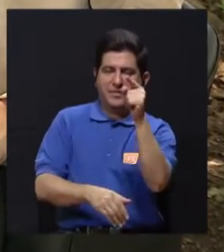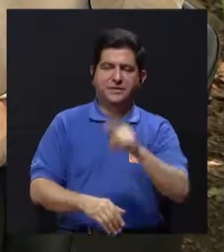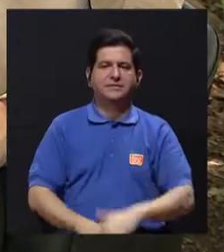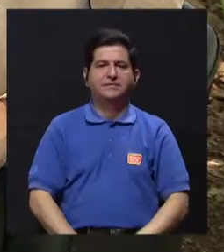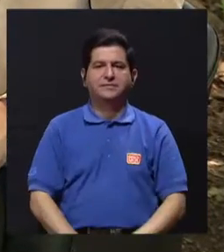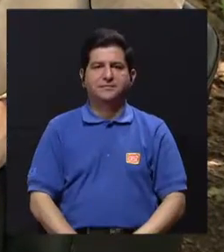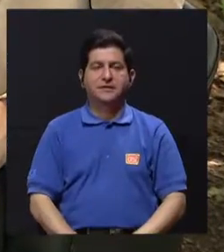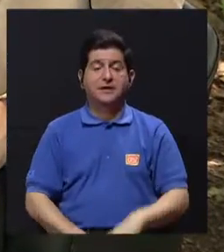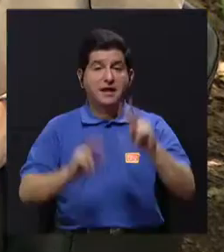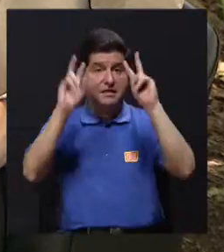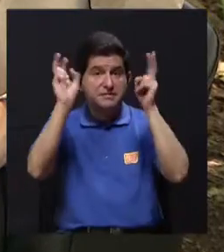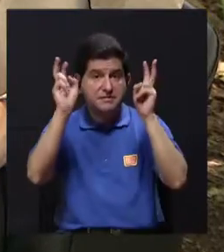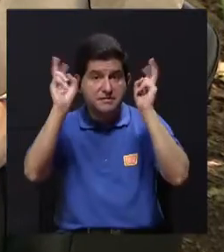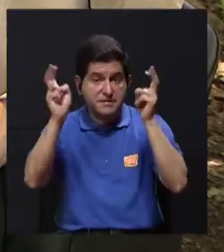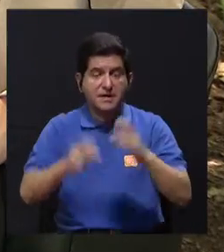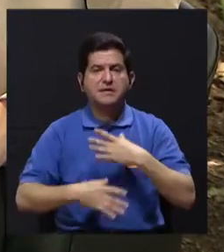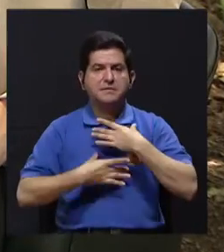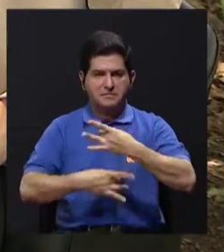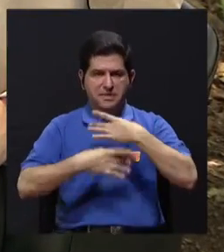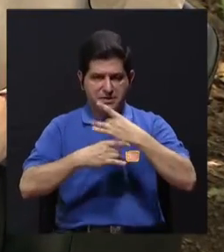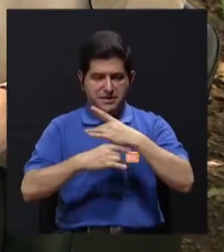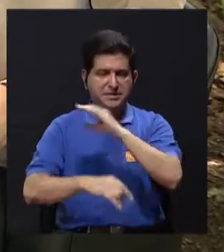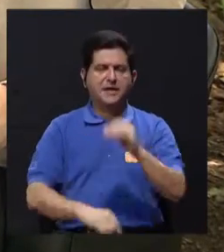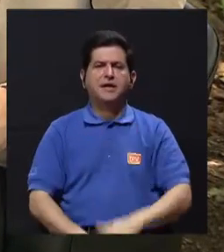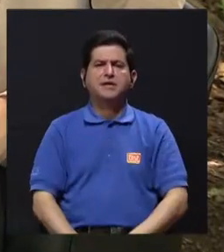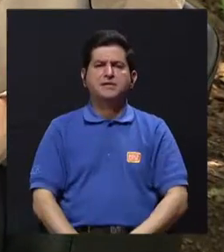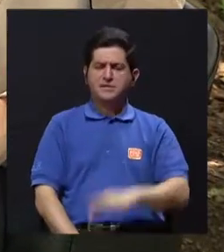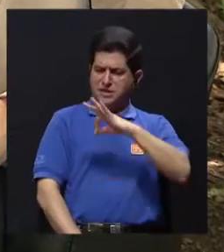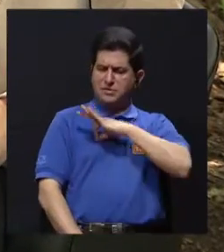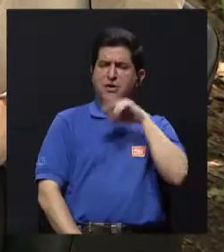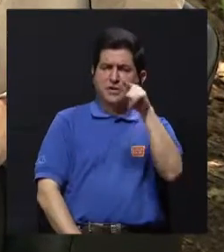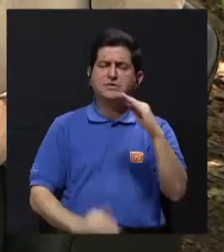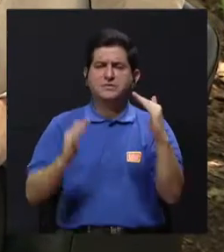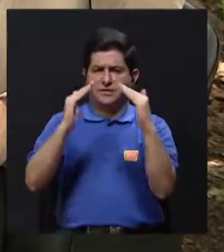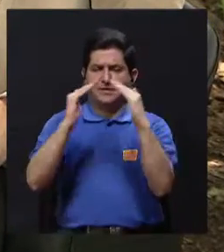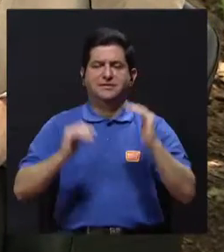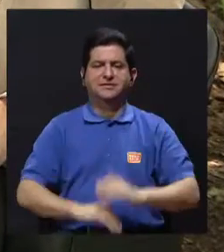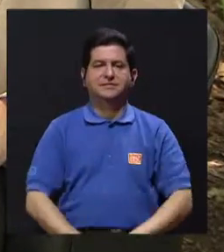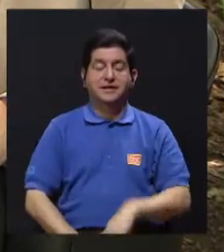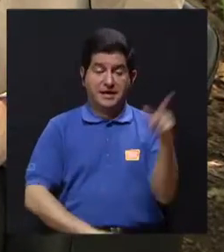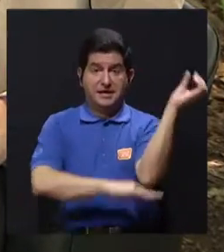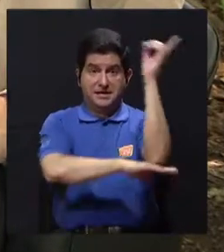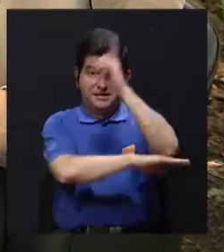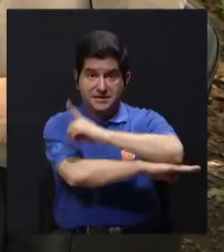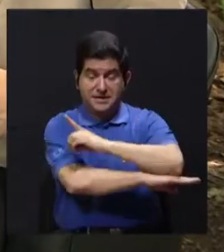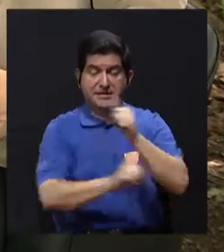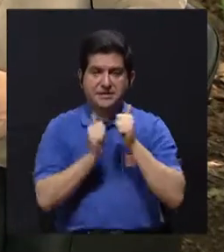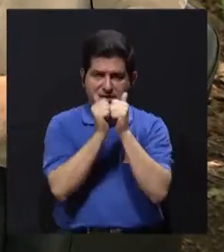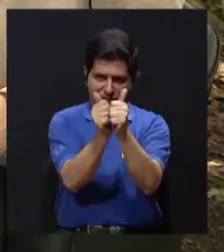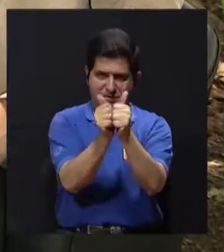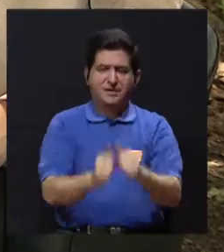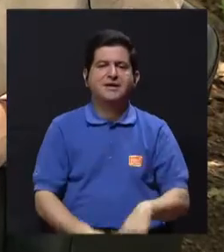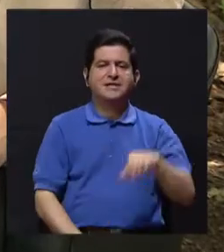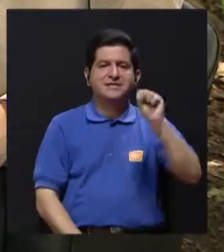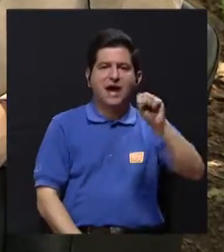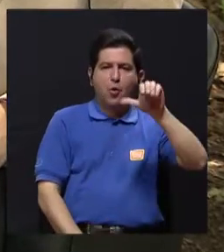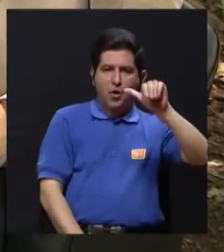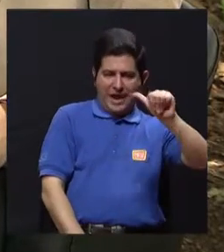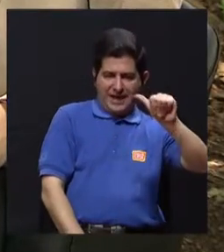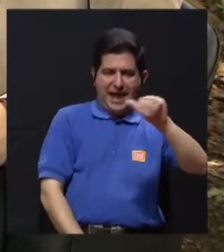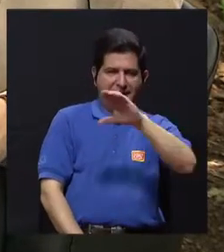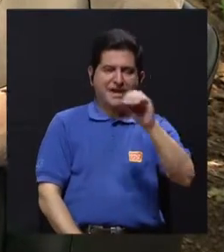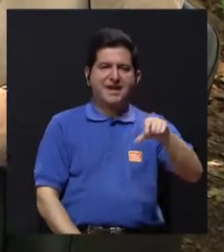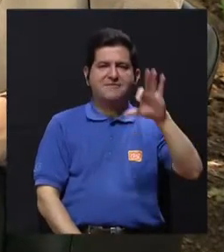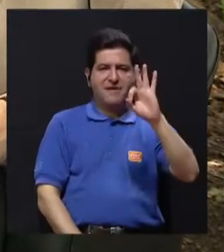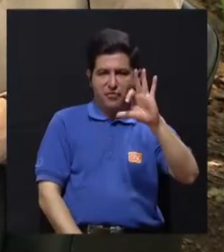como cada semana queremos compartir con ustedes temas que sean del interés y del agrado allá en sus hogares. El día de hoy